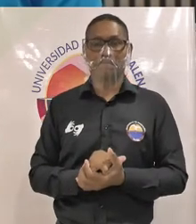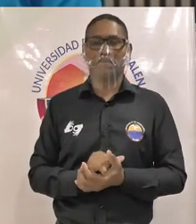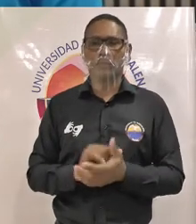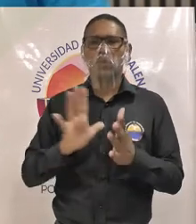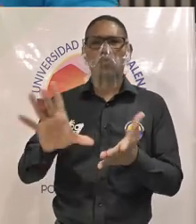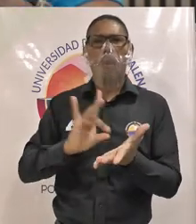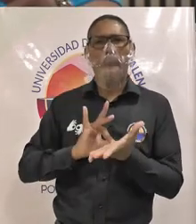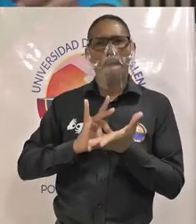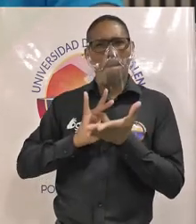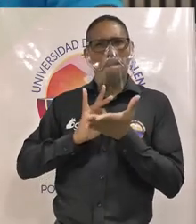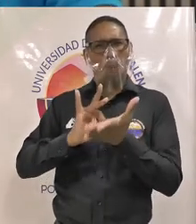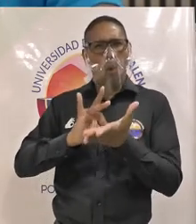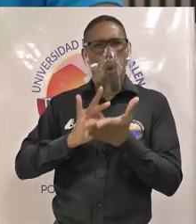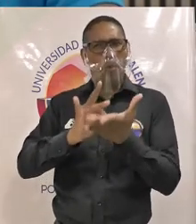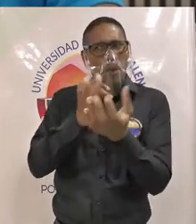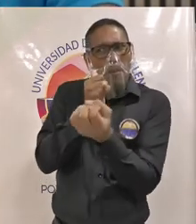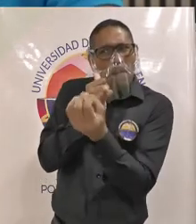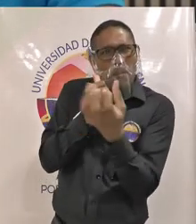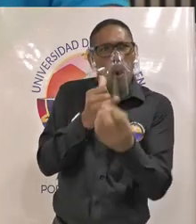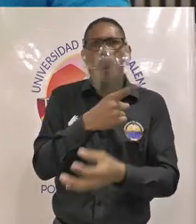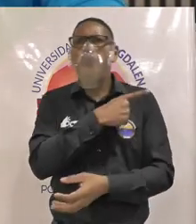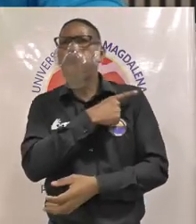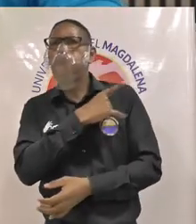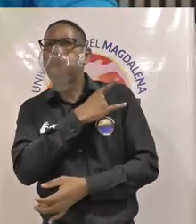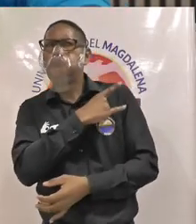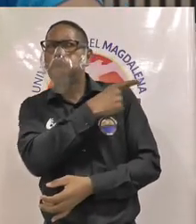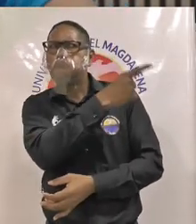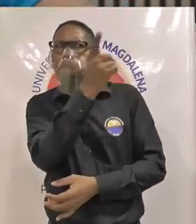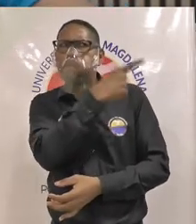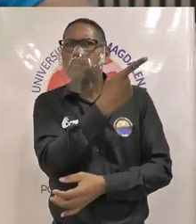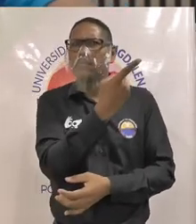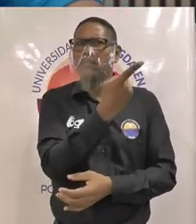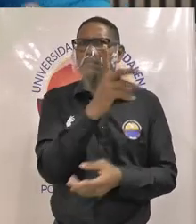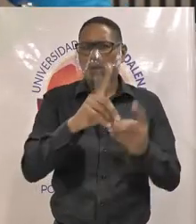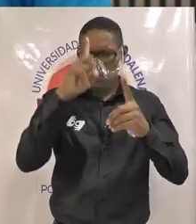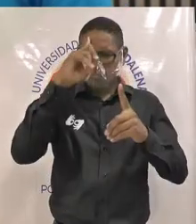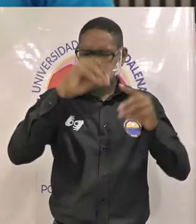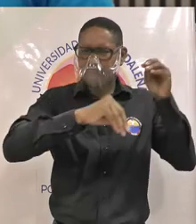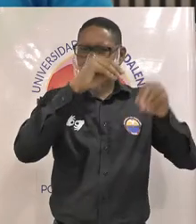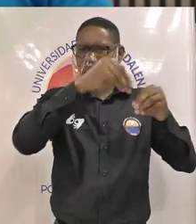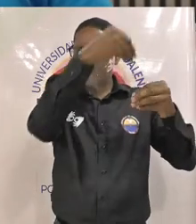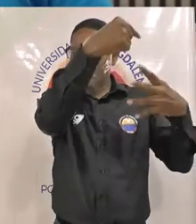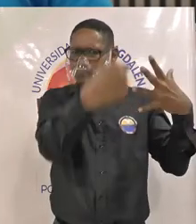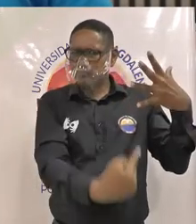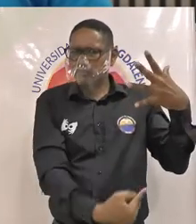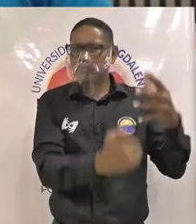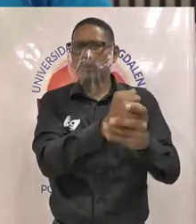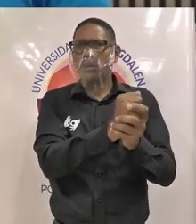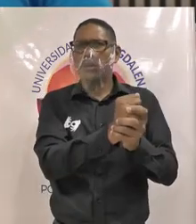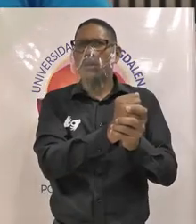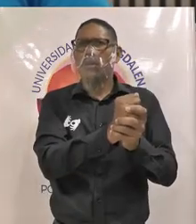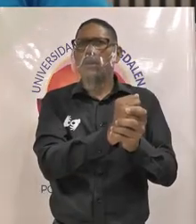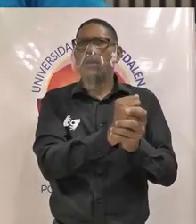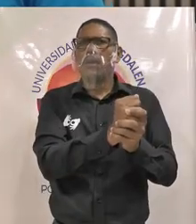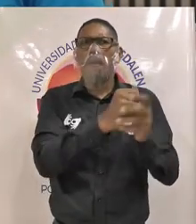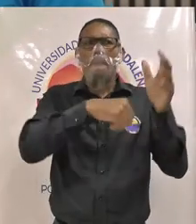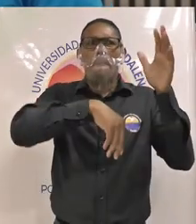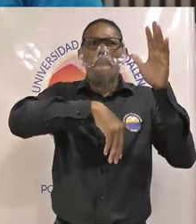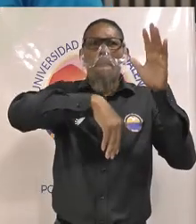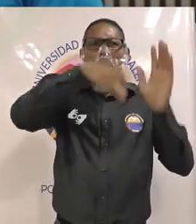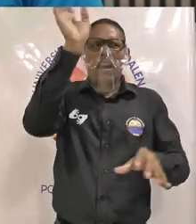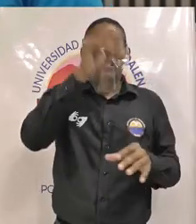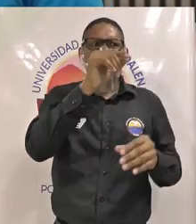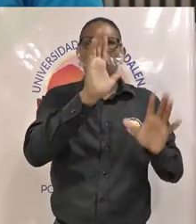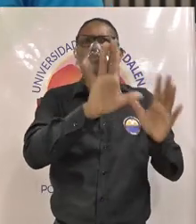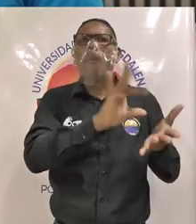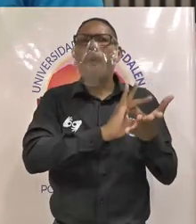pedagógico predominante en las universidades es el heterestructurante ese modelo es más histocentrista donde se basa